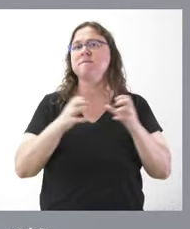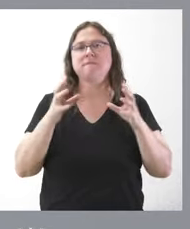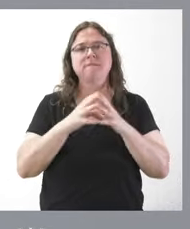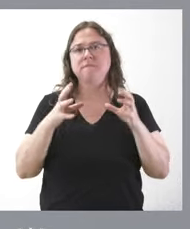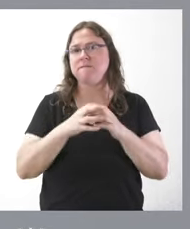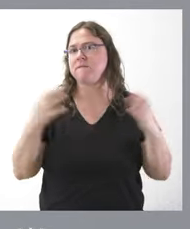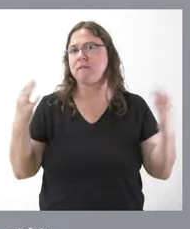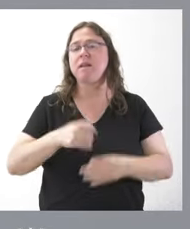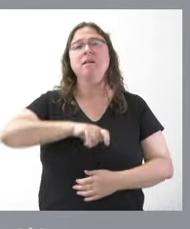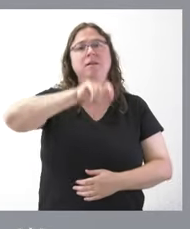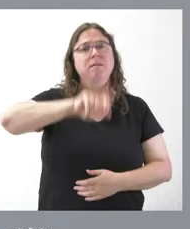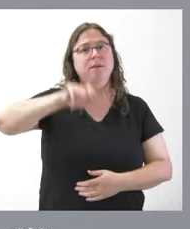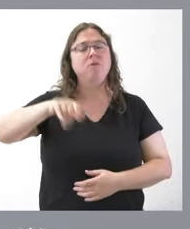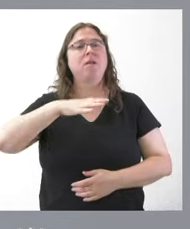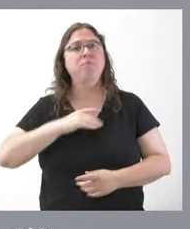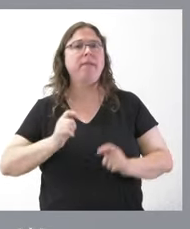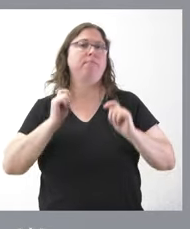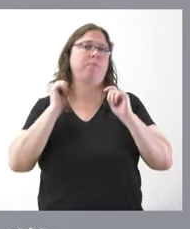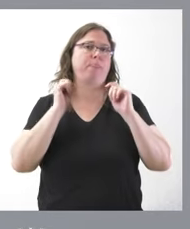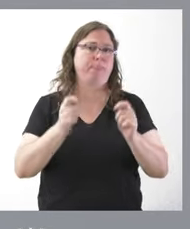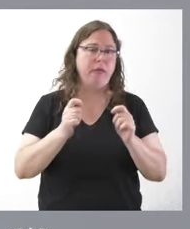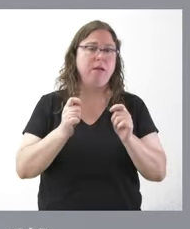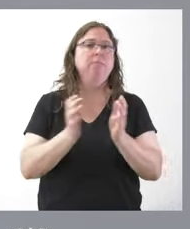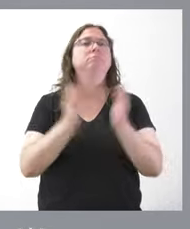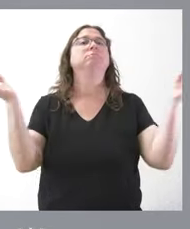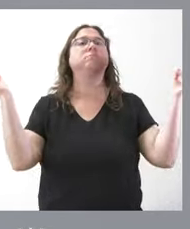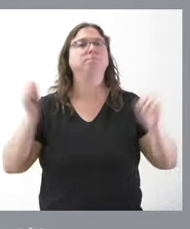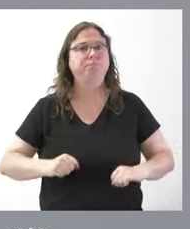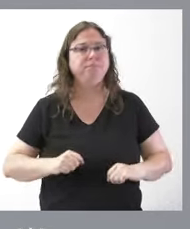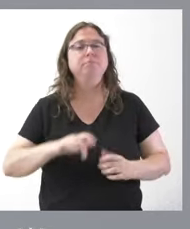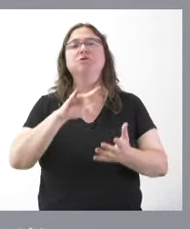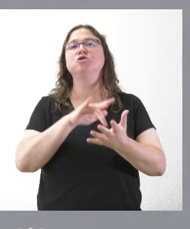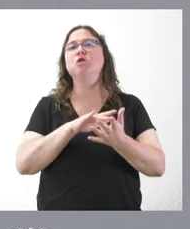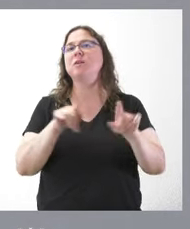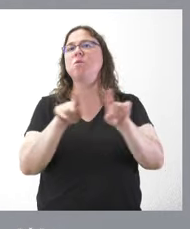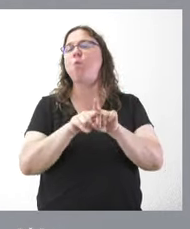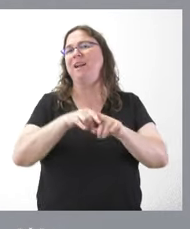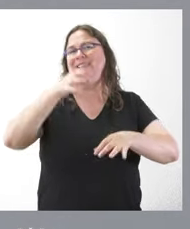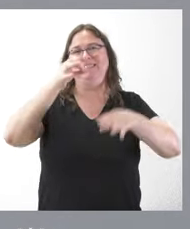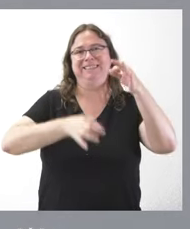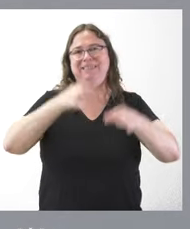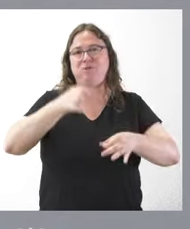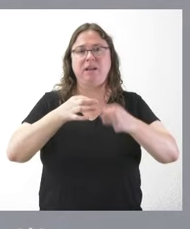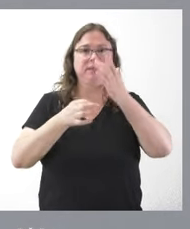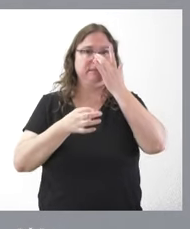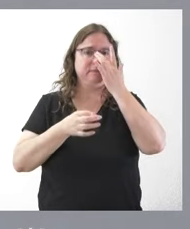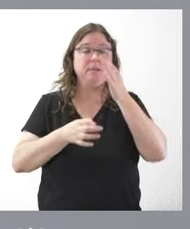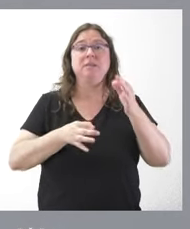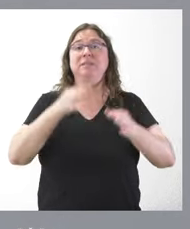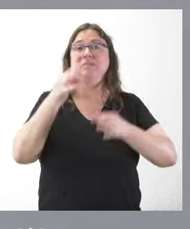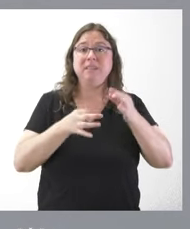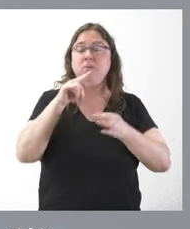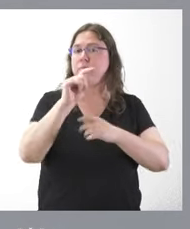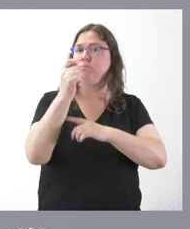personas que pueden optar a estas plazas pudieran aprobar, pero lógicamente hay un conjunto de tribunales calificadores y son los que